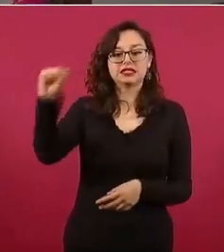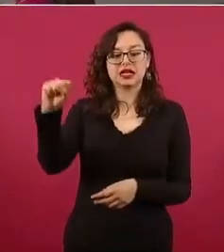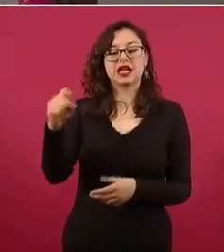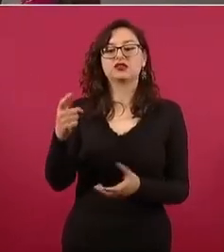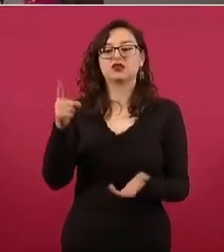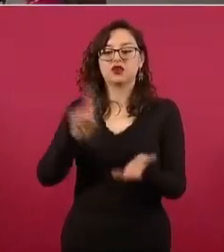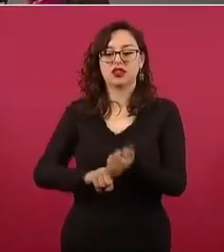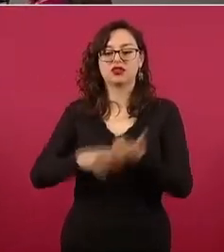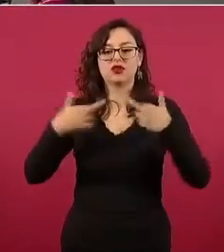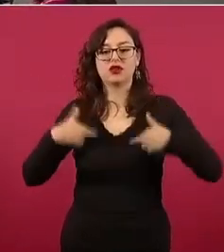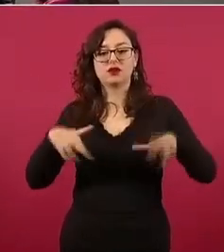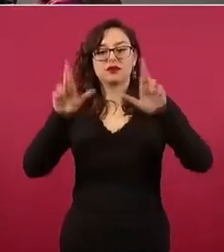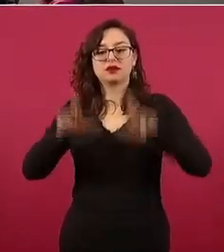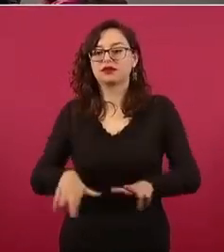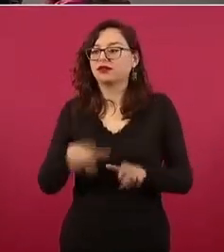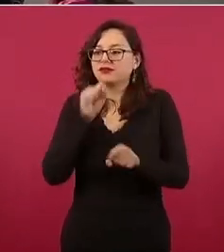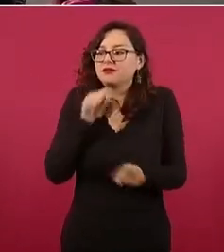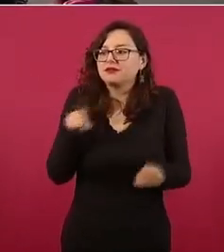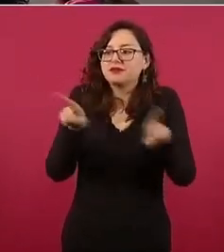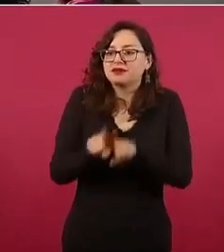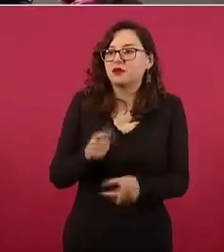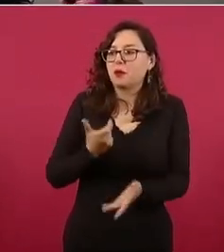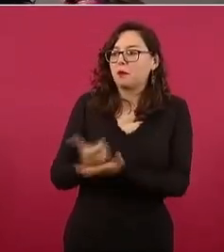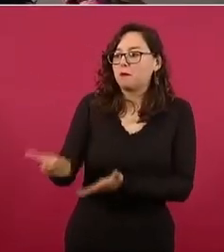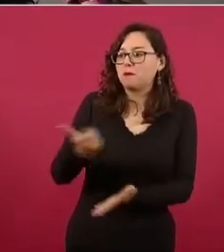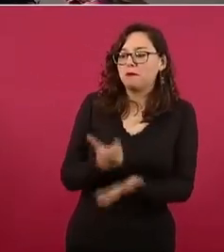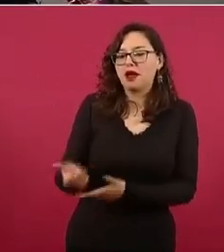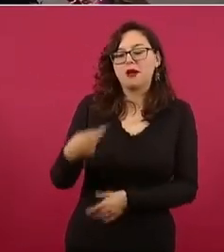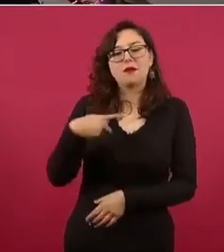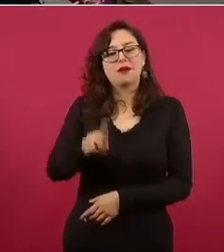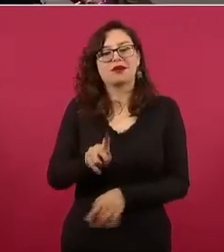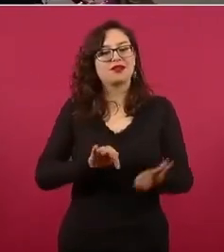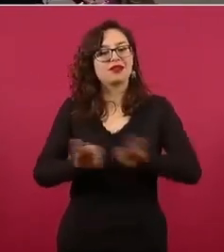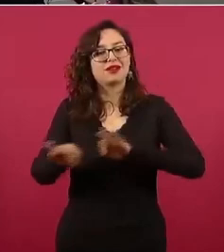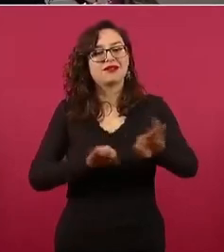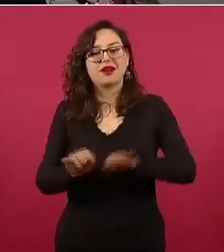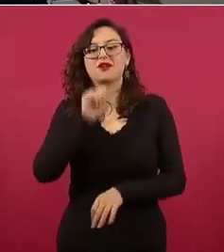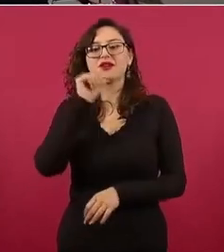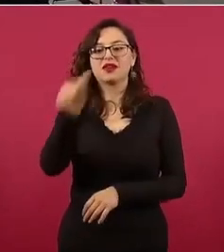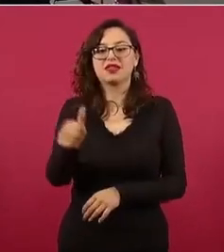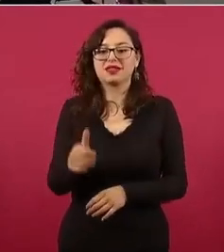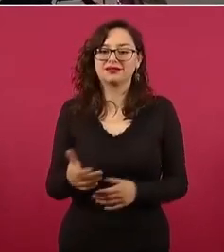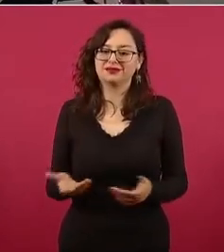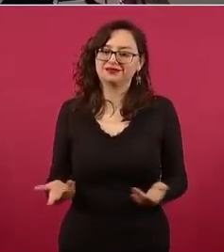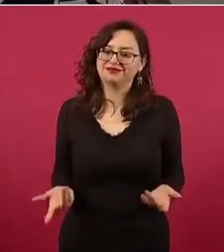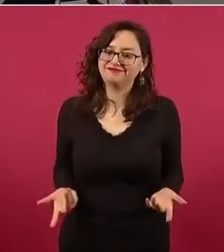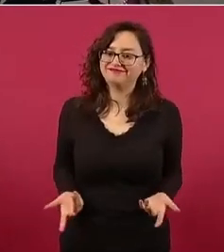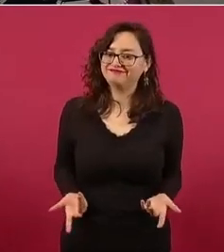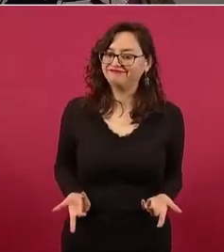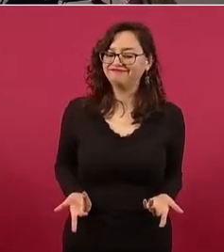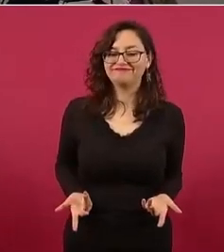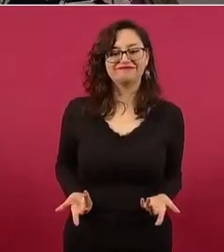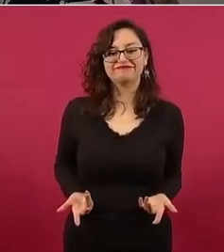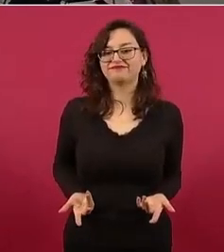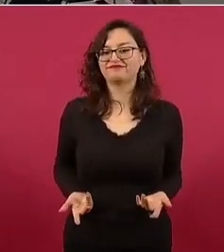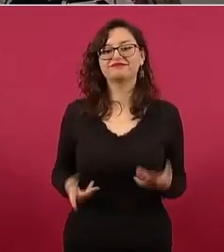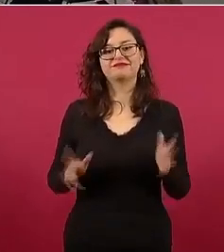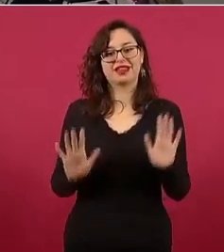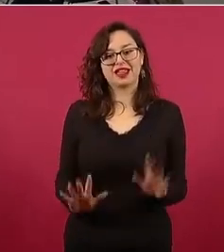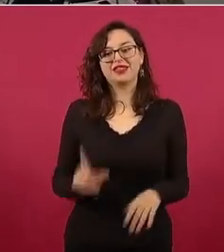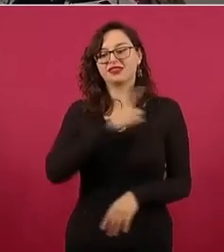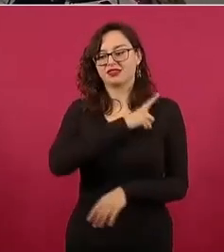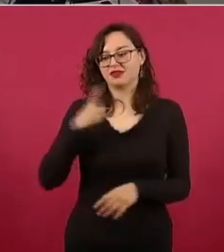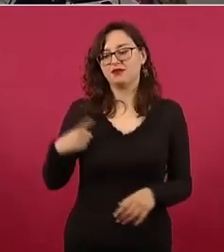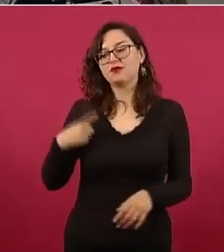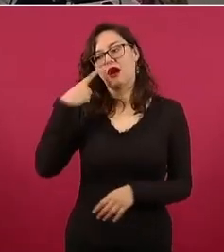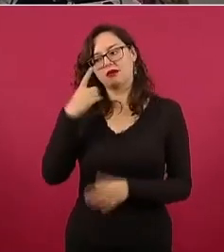y no trabajaban y si de acuerdo al contrato hay un número